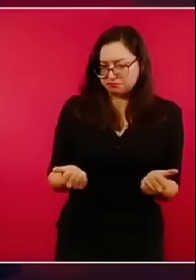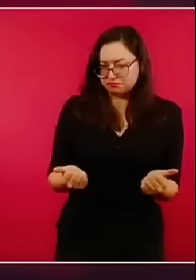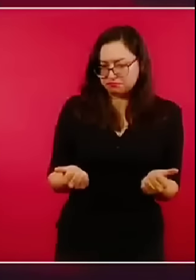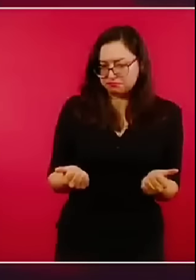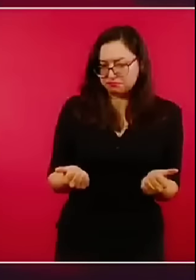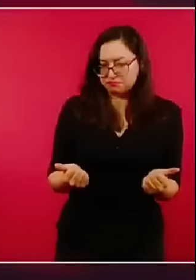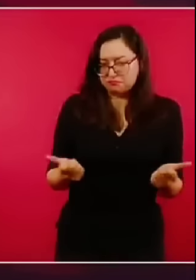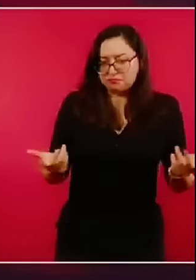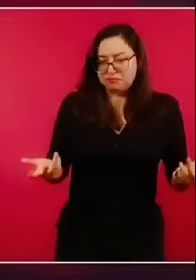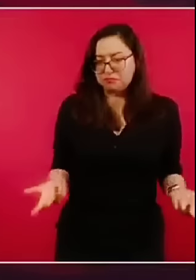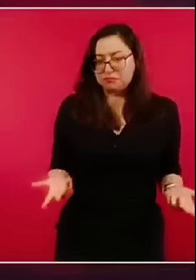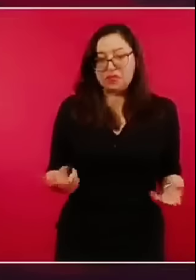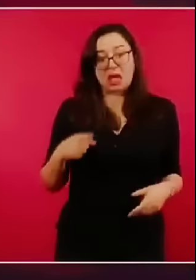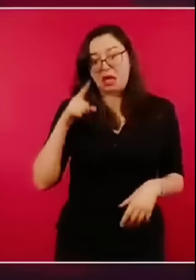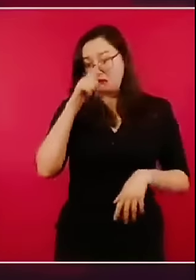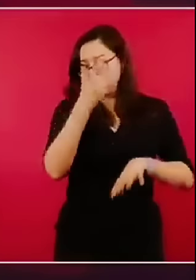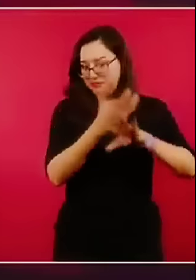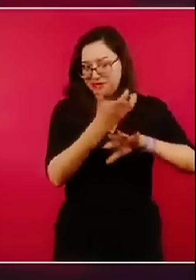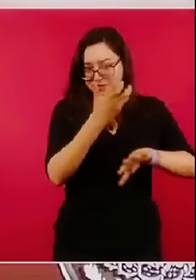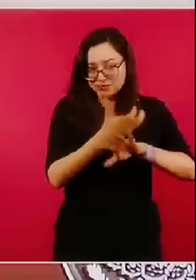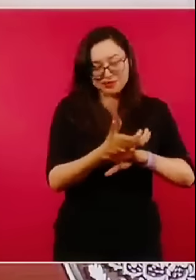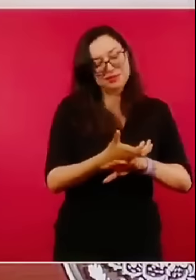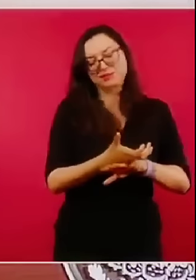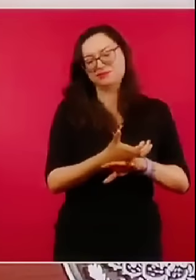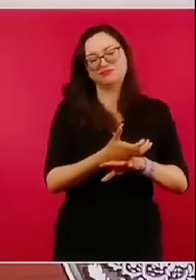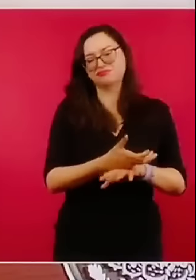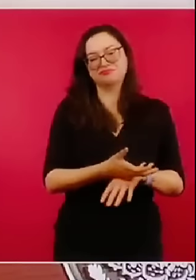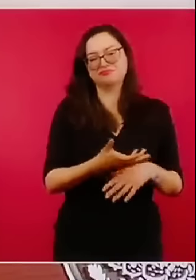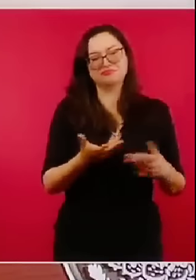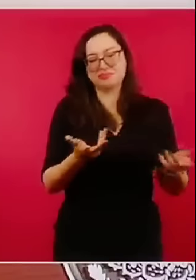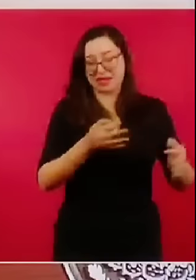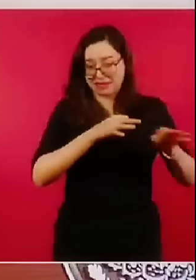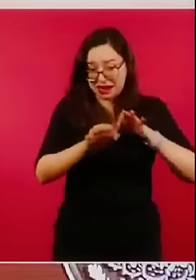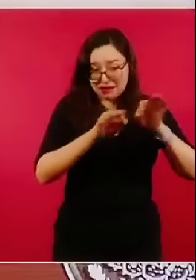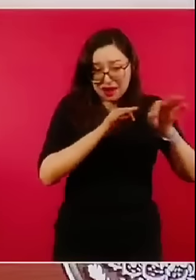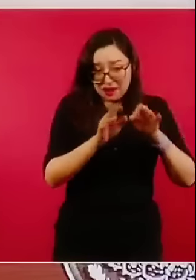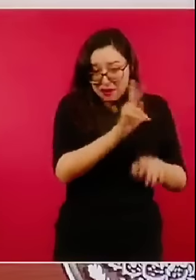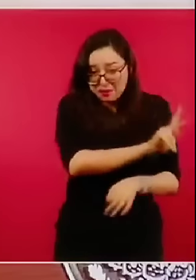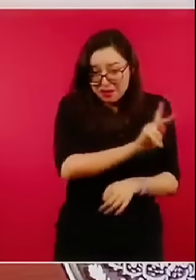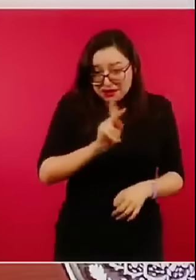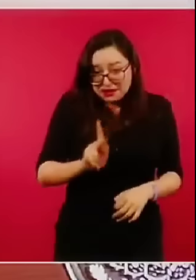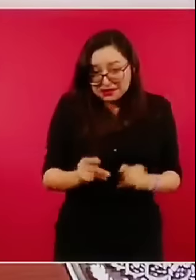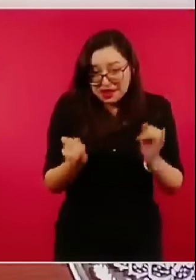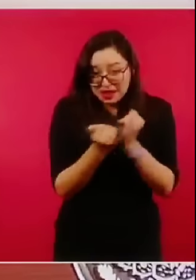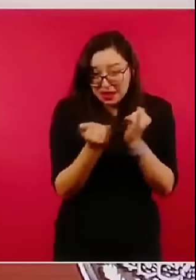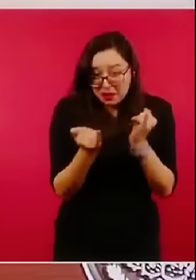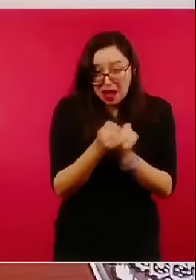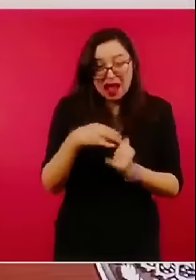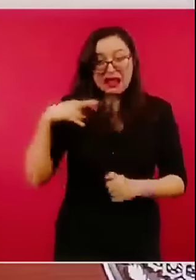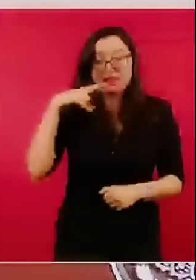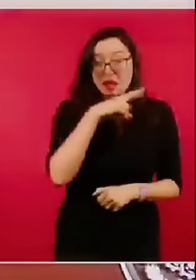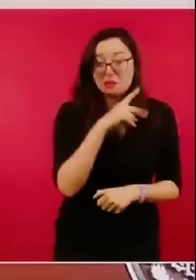Esto no lo hacen en Estados Unidos. No. Allá hacen cosas mejores que aquí. Por favor.